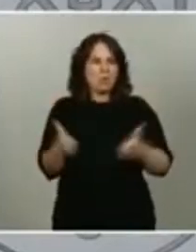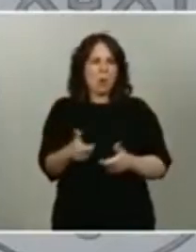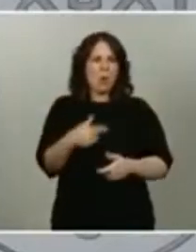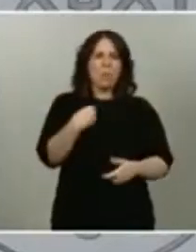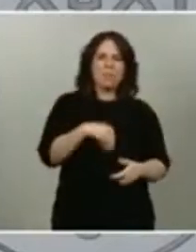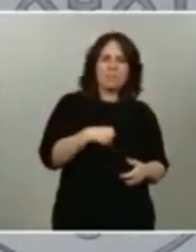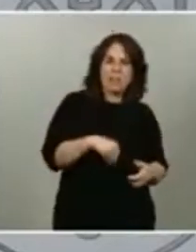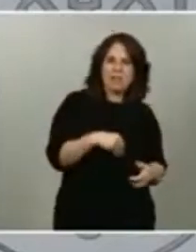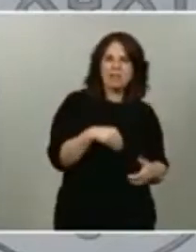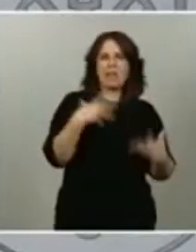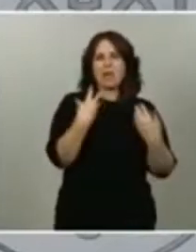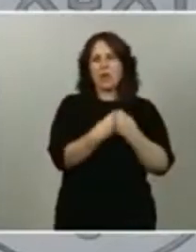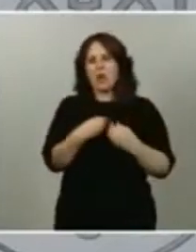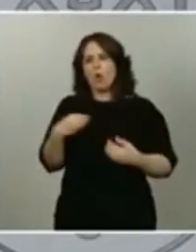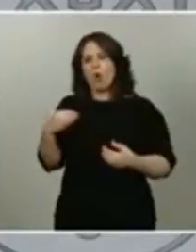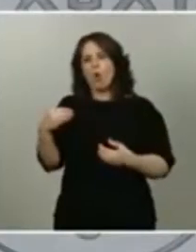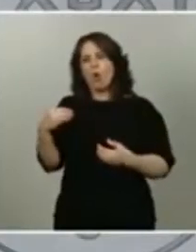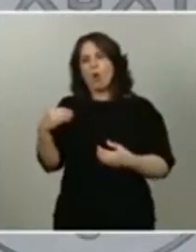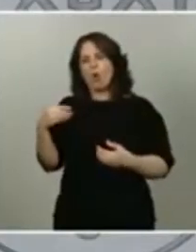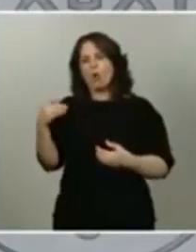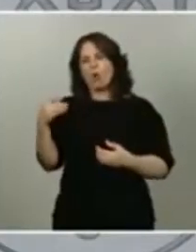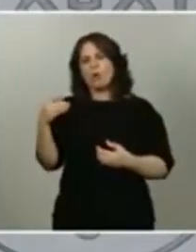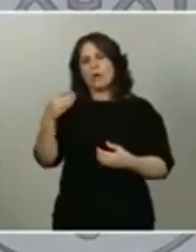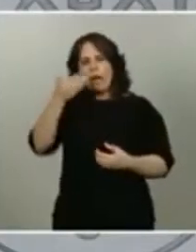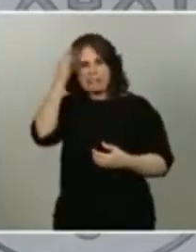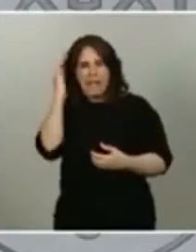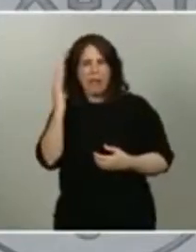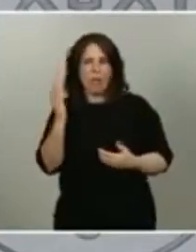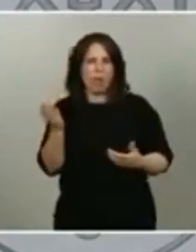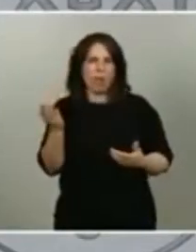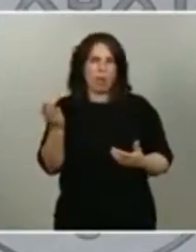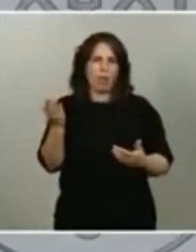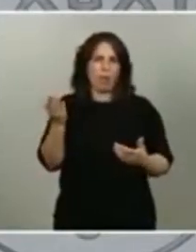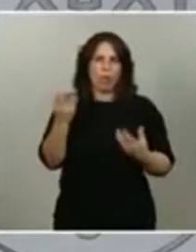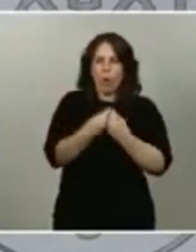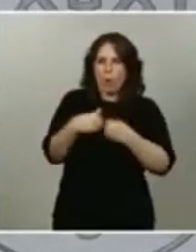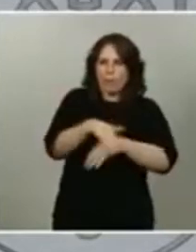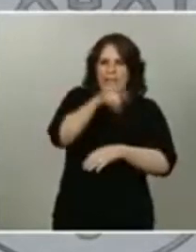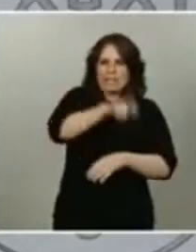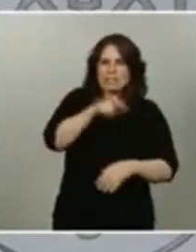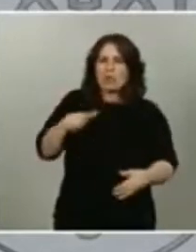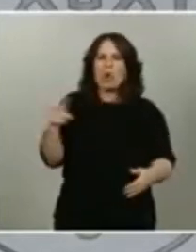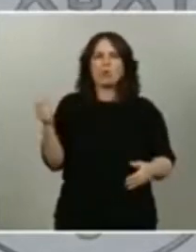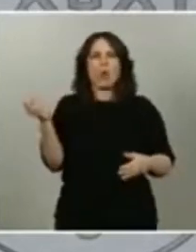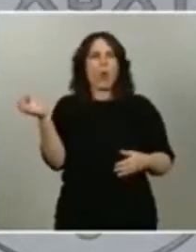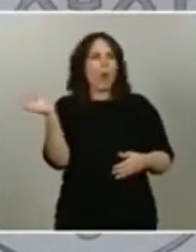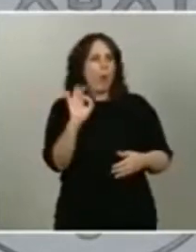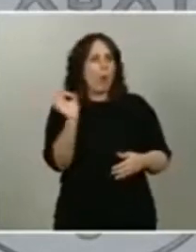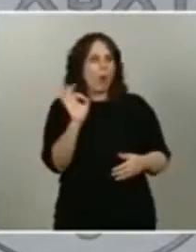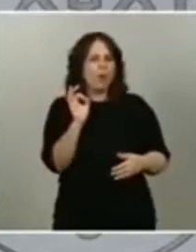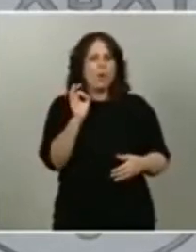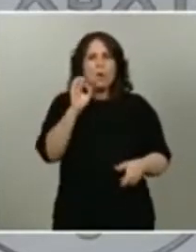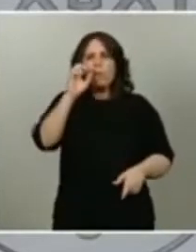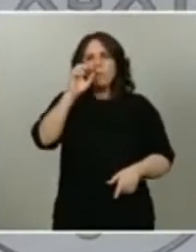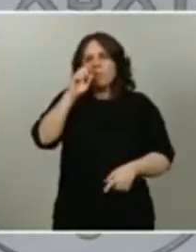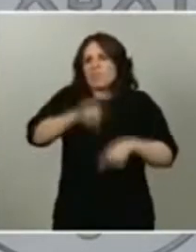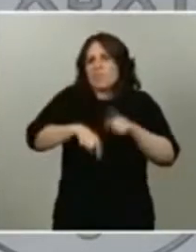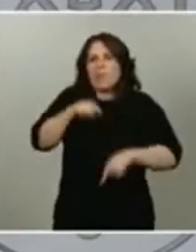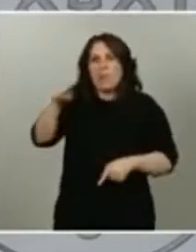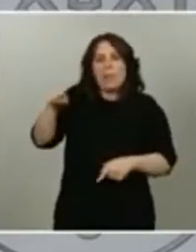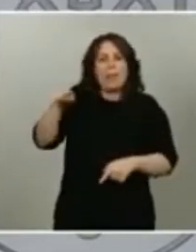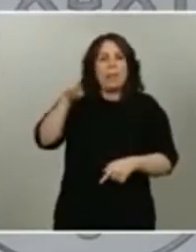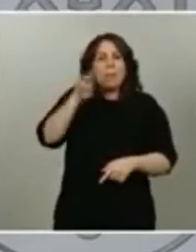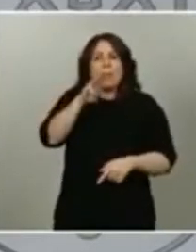o el principal líder de la oposición, con los ministros o con aquellas personas que el Partido Popular está llevando a la